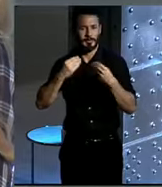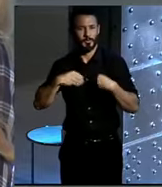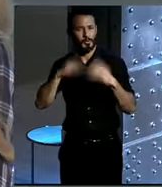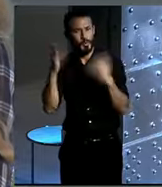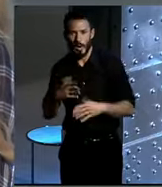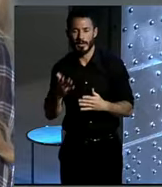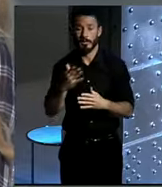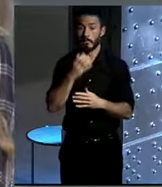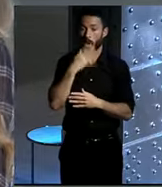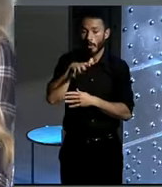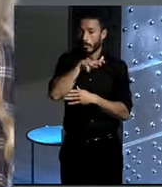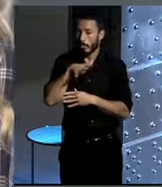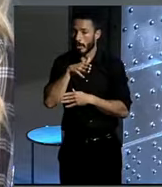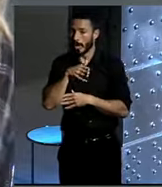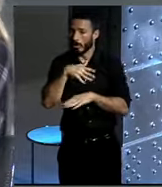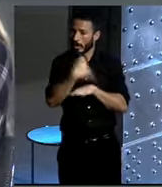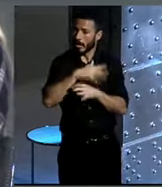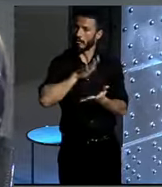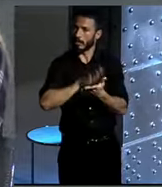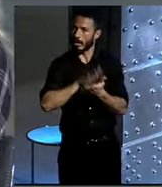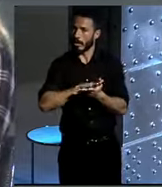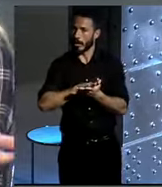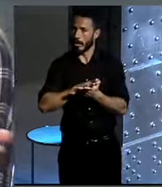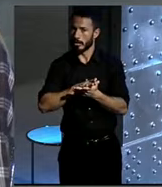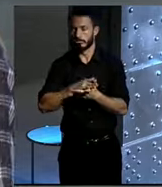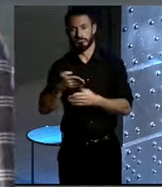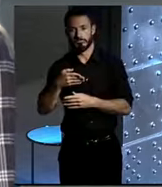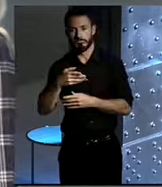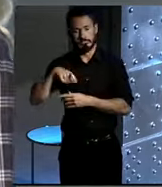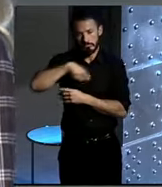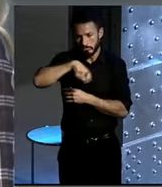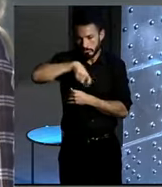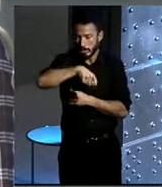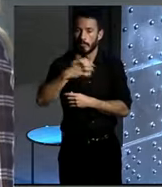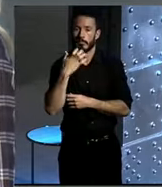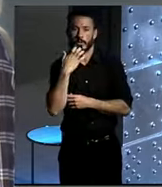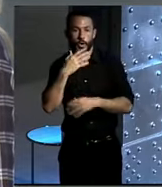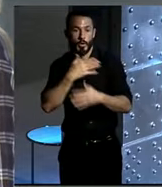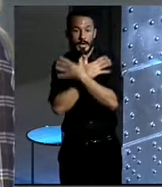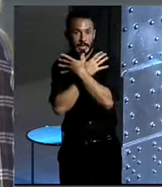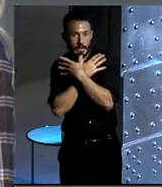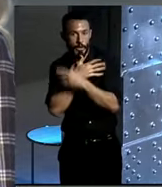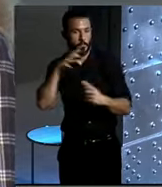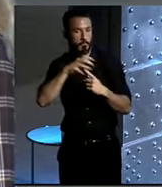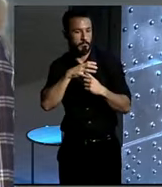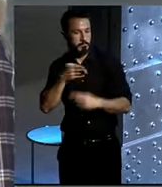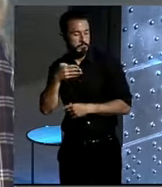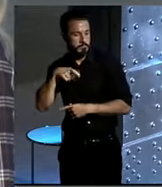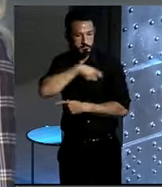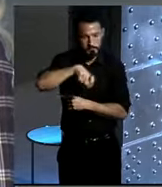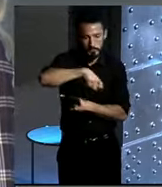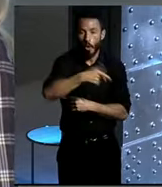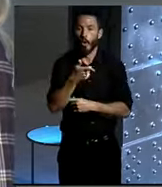si vas atravesando barrios por calles tranquilas y piensas que puedes atravesar el retiro, que es una delicia, y utilizas calles